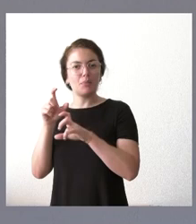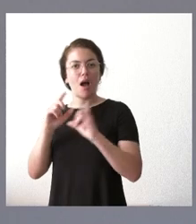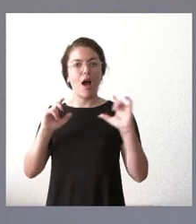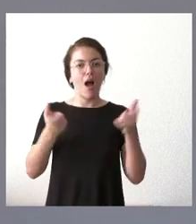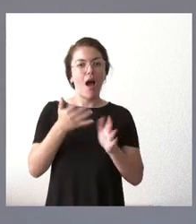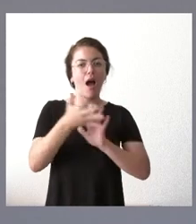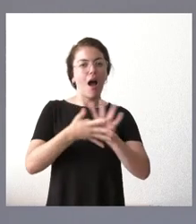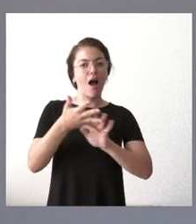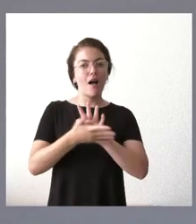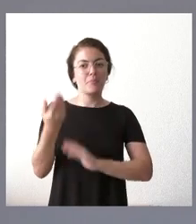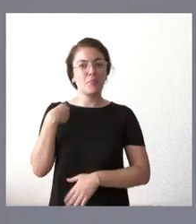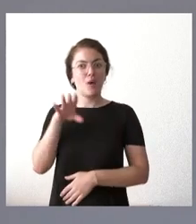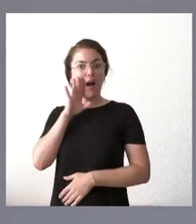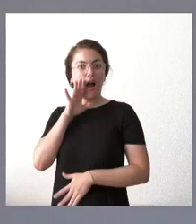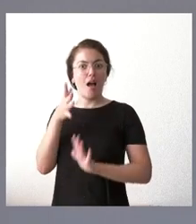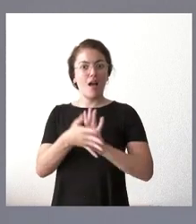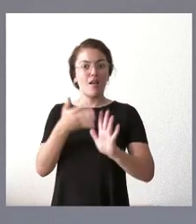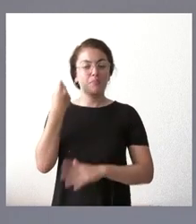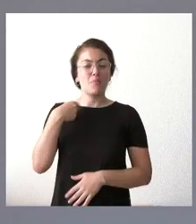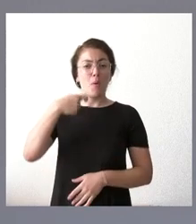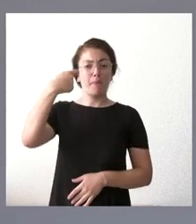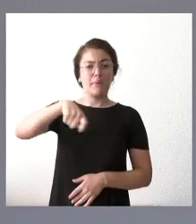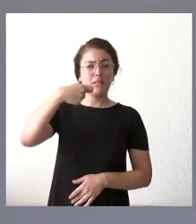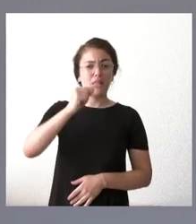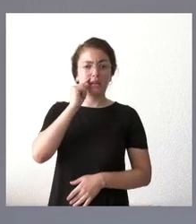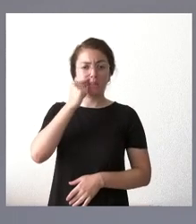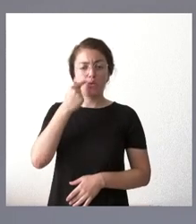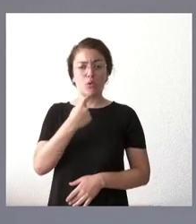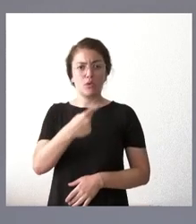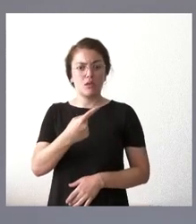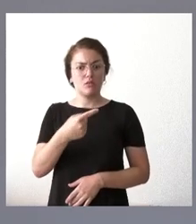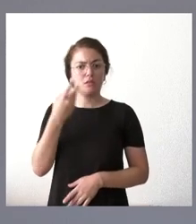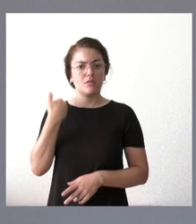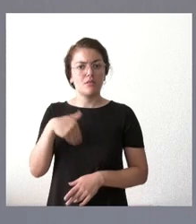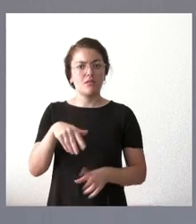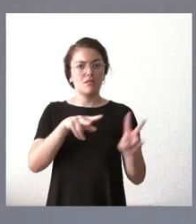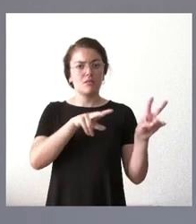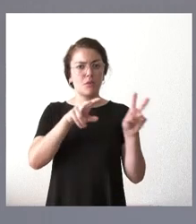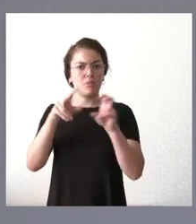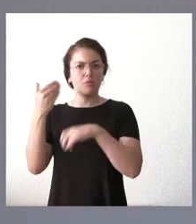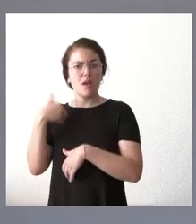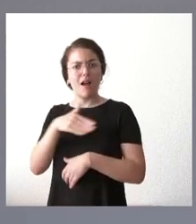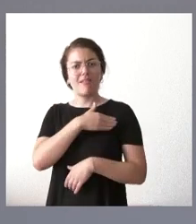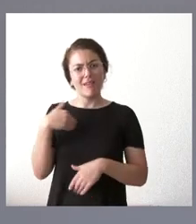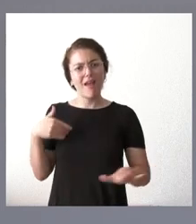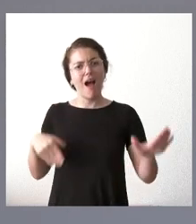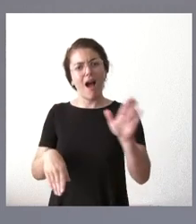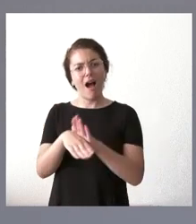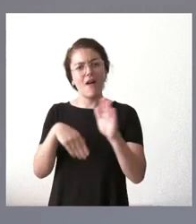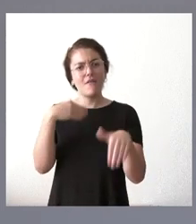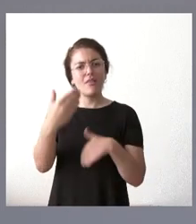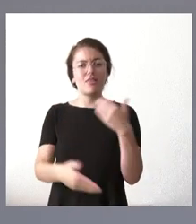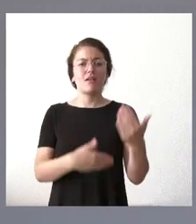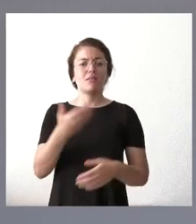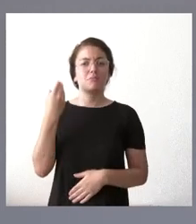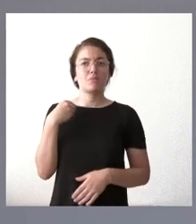son los que ha venido planteando el presidente de la Junta de Castilla y León y sobre eso nos gustaría avanzar son asuntos que interesan a Castilla y León nosotros no vamos a hablar en